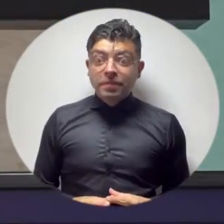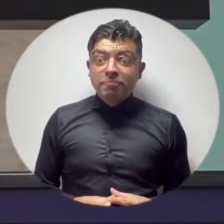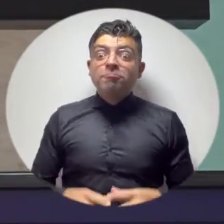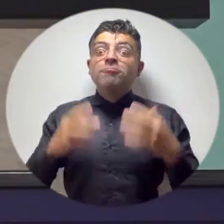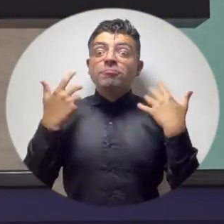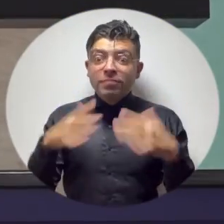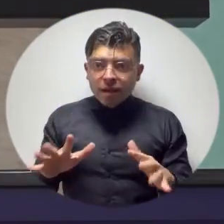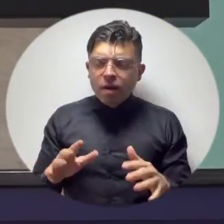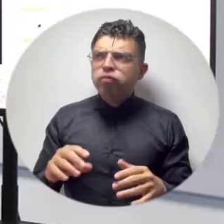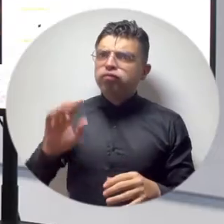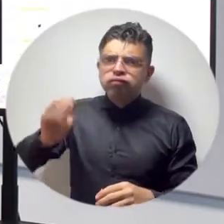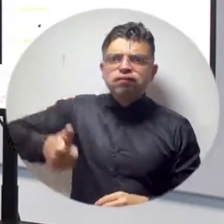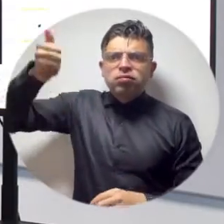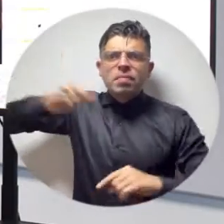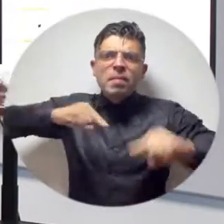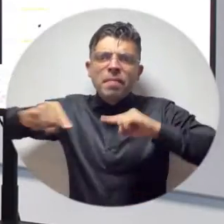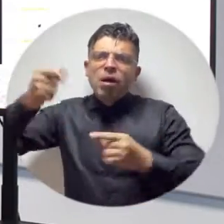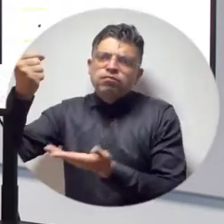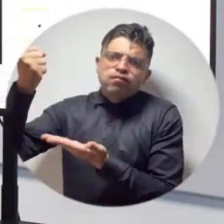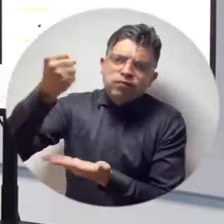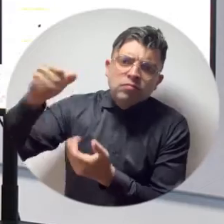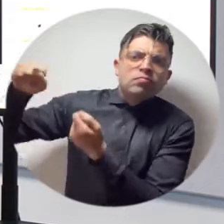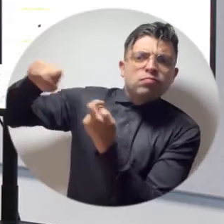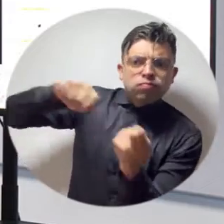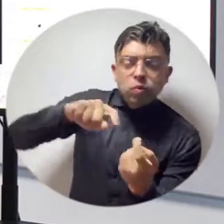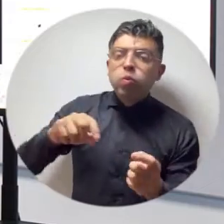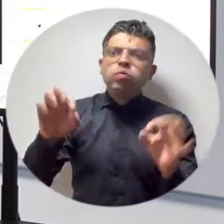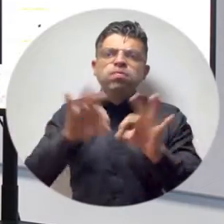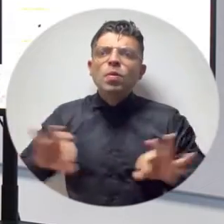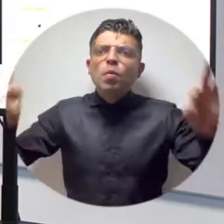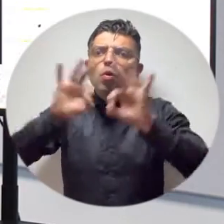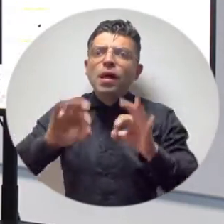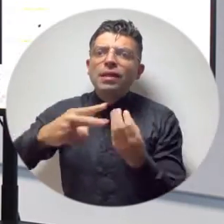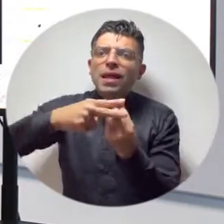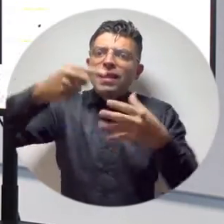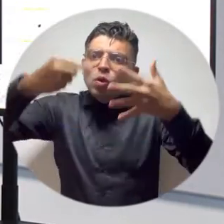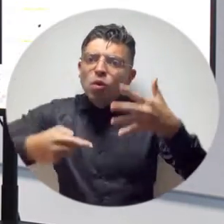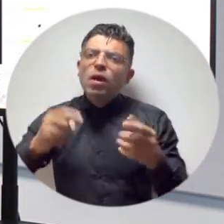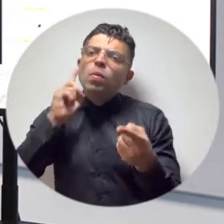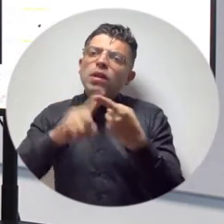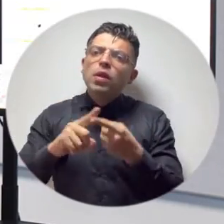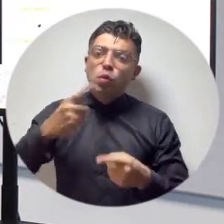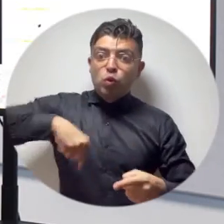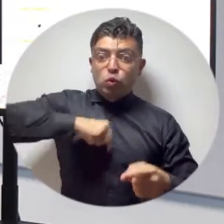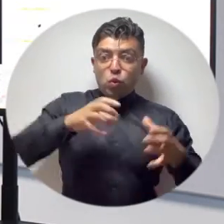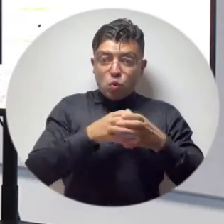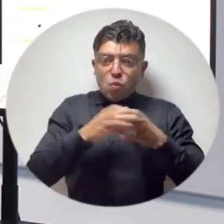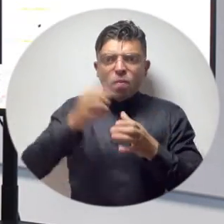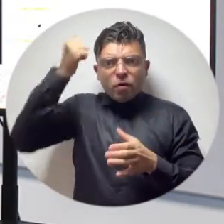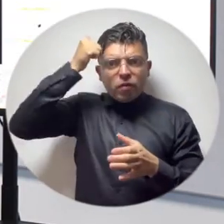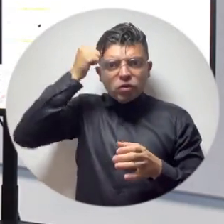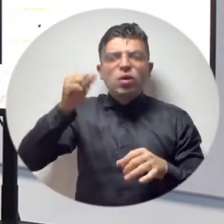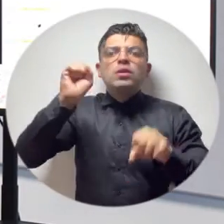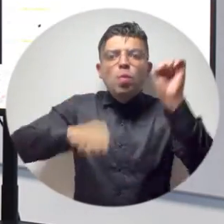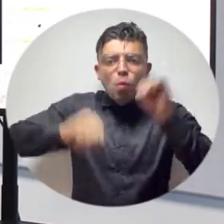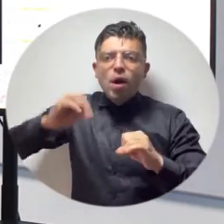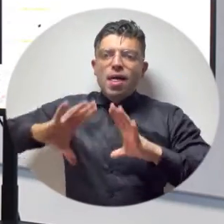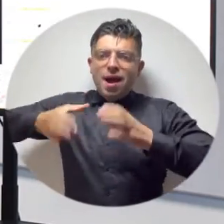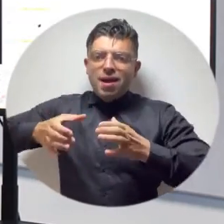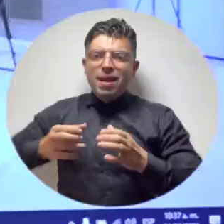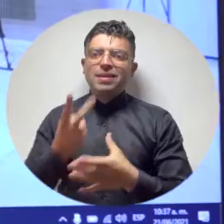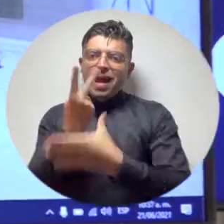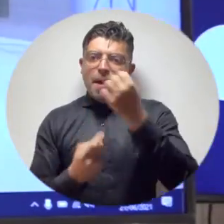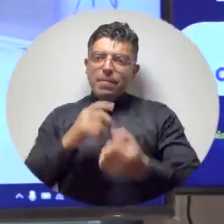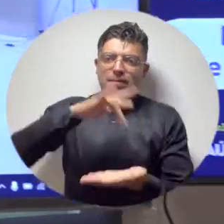dirección en la inversión fundamental de equipo para que nosotros los docentes podamos realizar clases